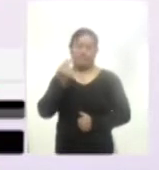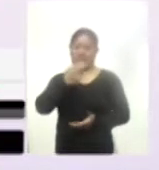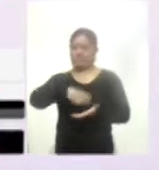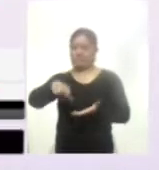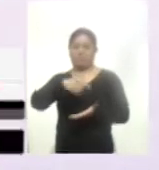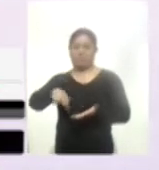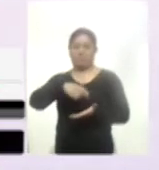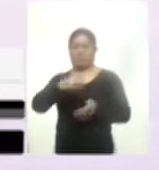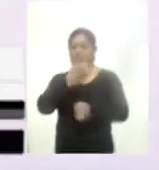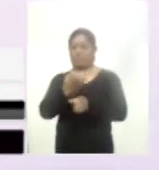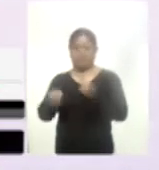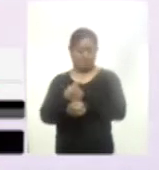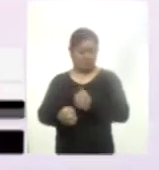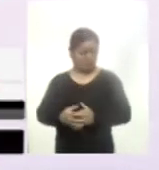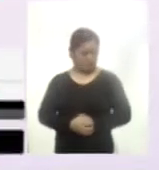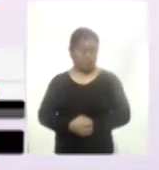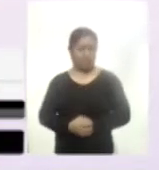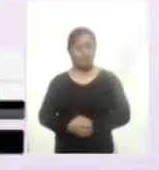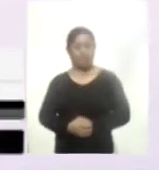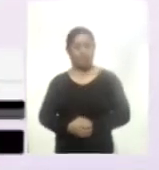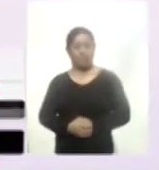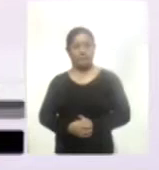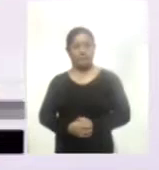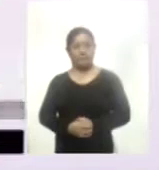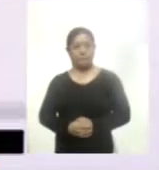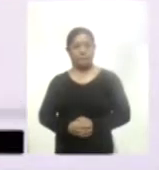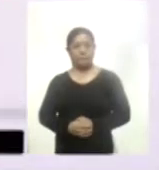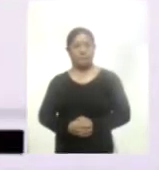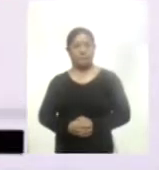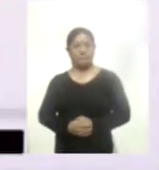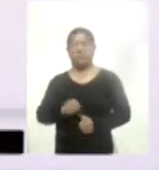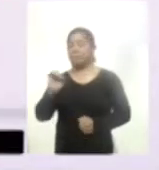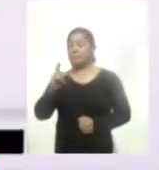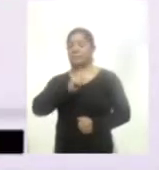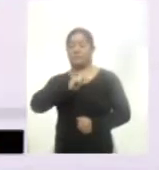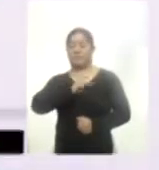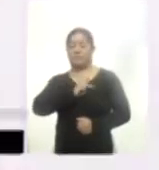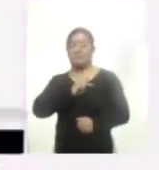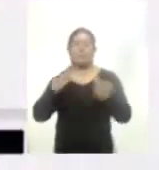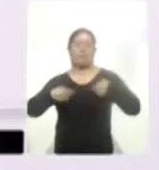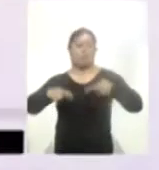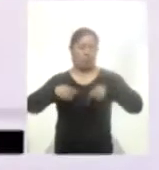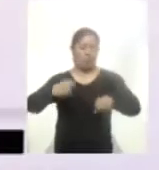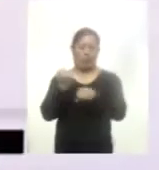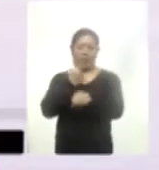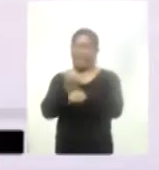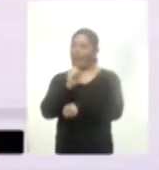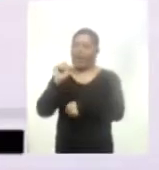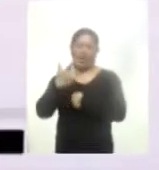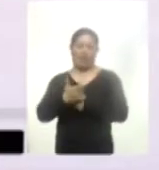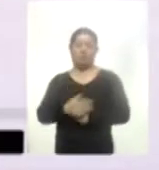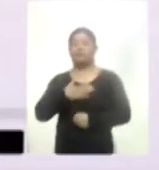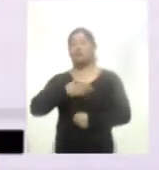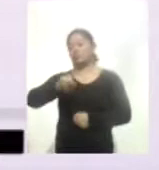y pues lo que sobré para algo para mí, bueno, ropa o zapatos o algo así. Mando un